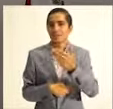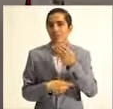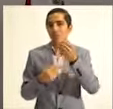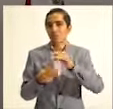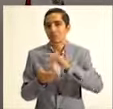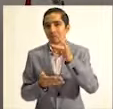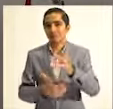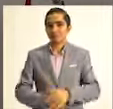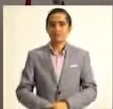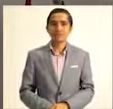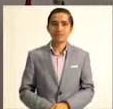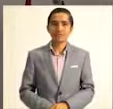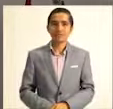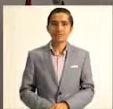buena, pásala muy bien. Muchísimas gracias. Gracias. Gracias.